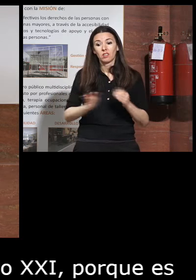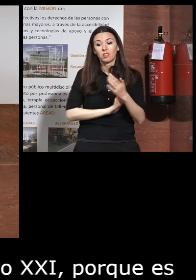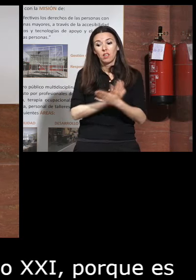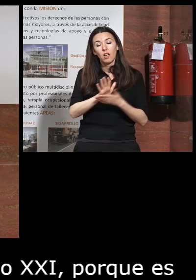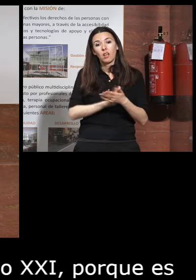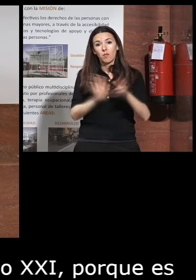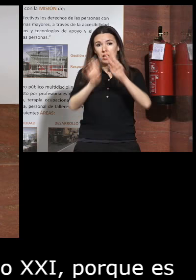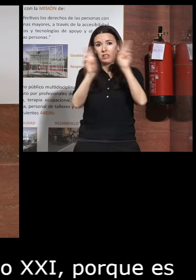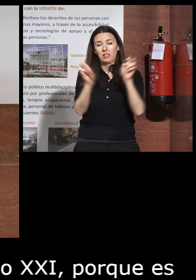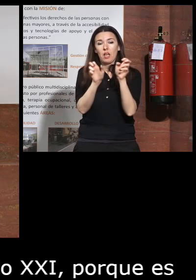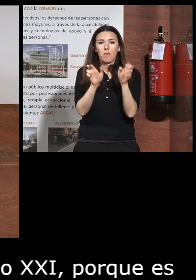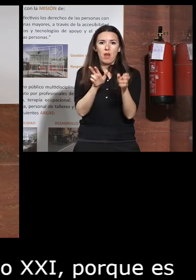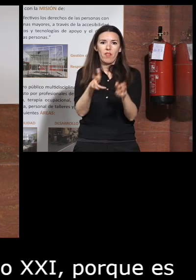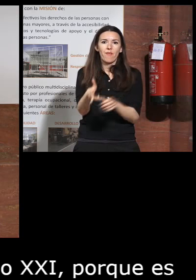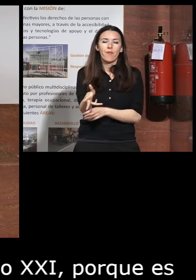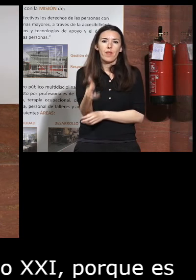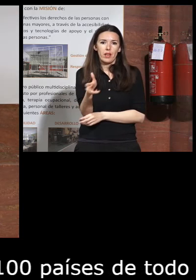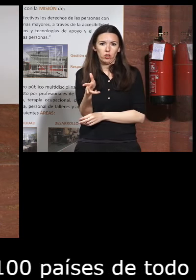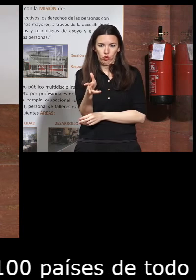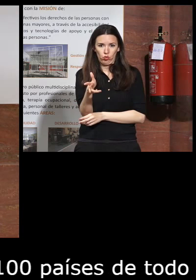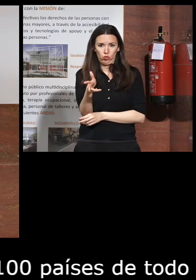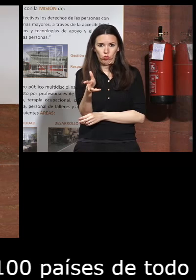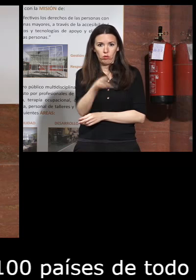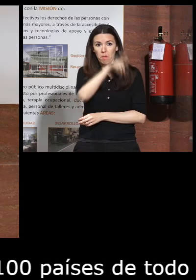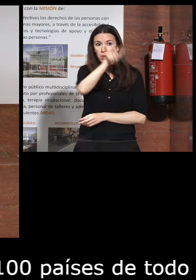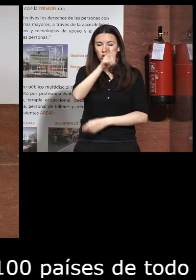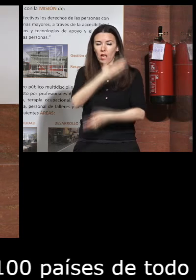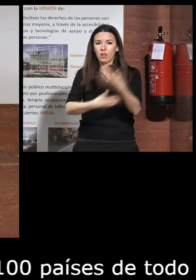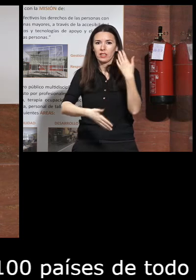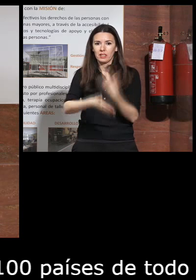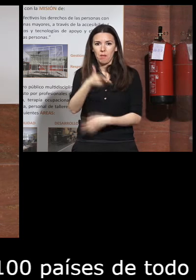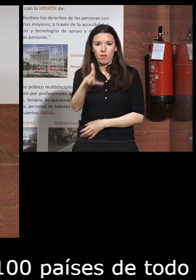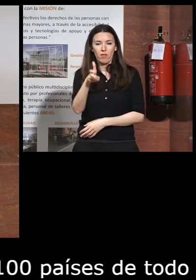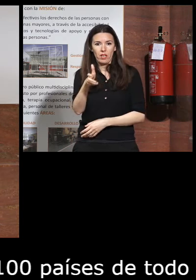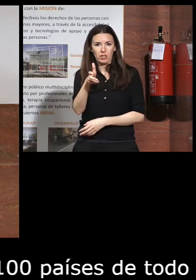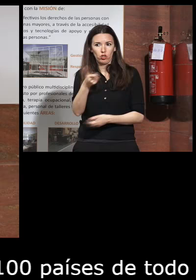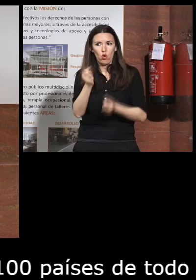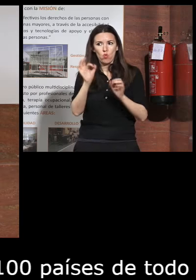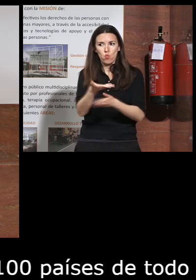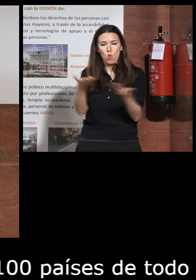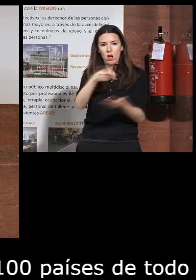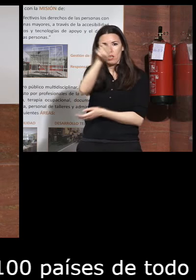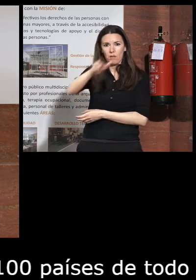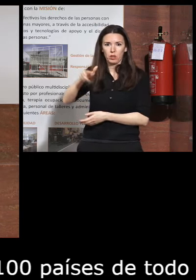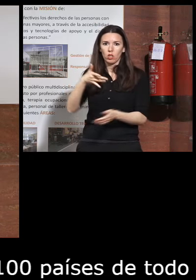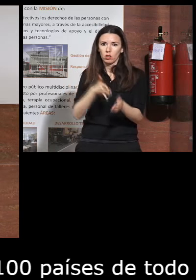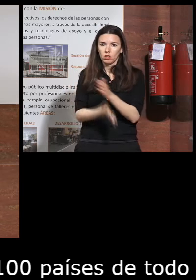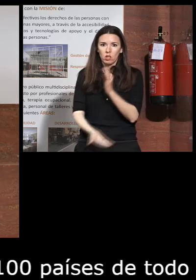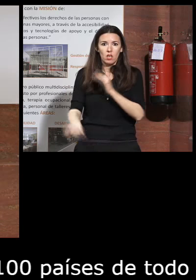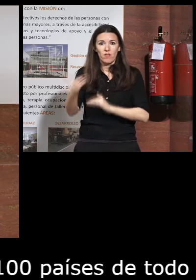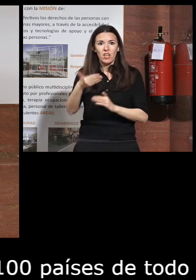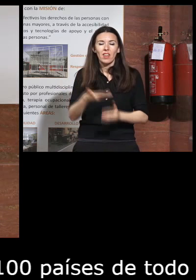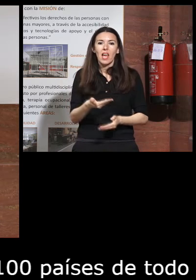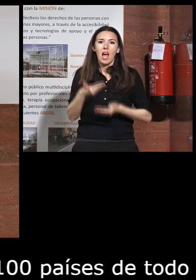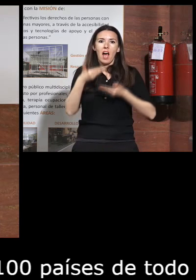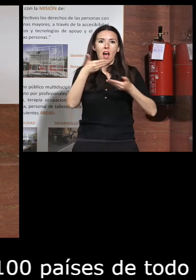en una dimensión de derechos de las personas con discapacidad en igualdad de condiciones del resto de las personas que es un salto no es de ayuda